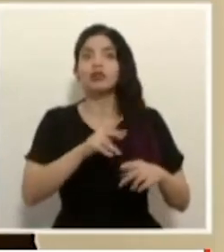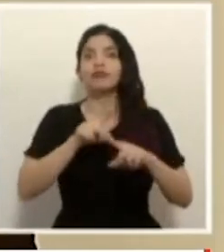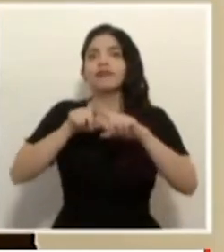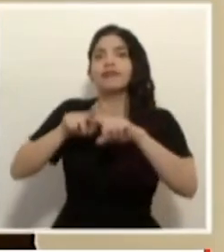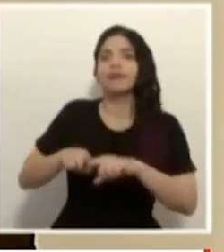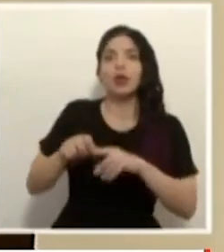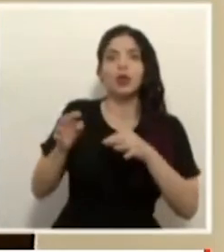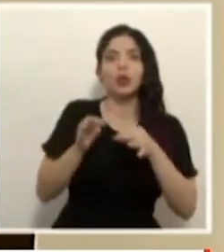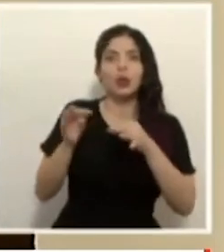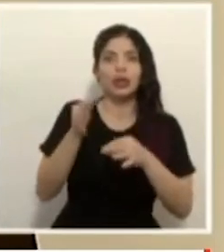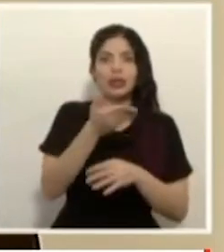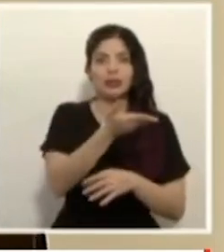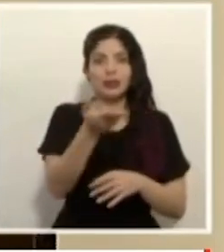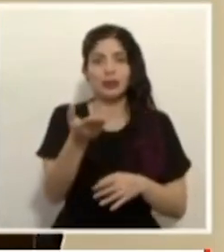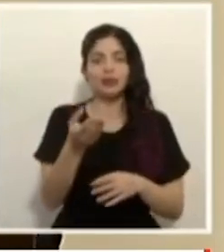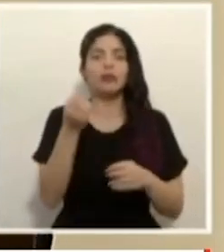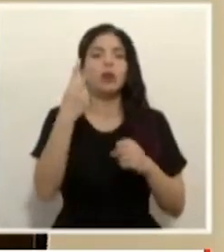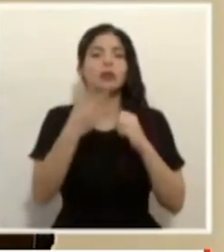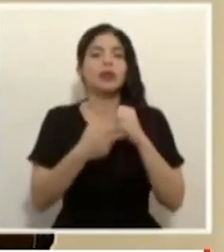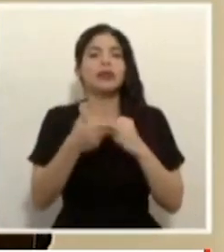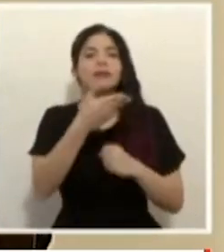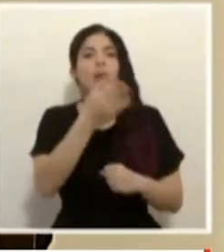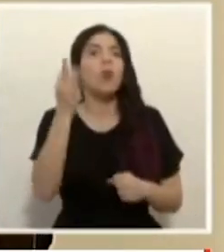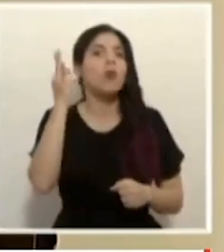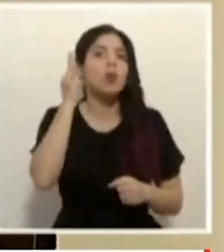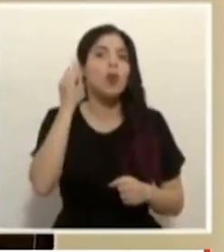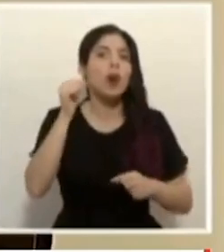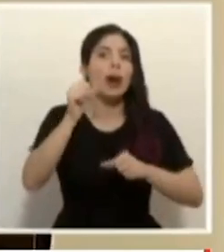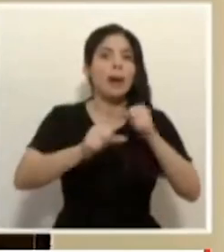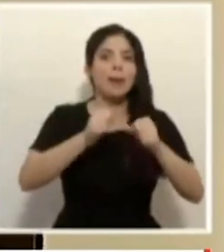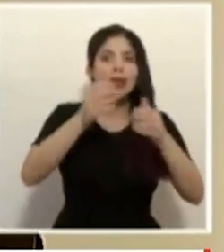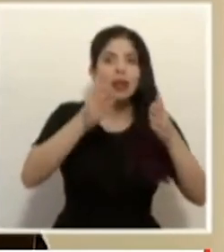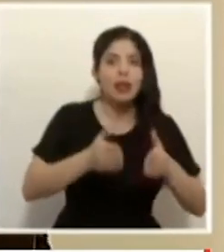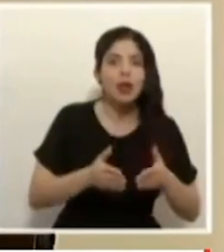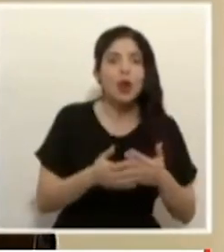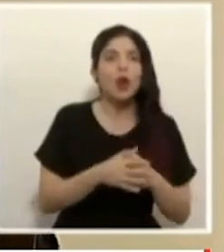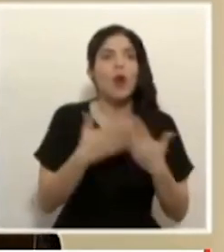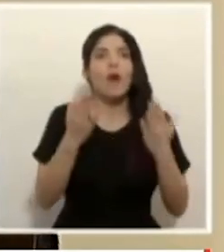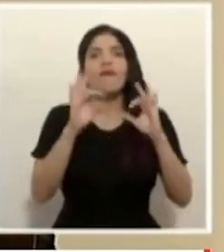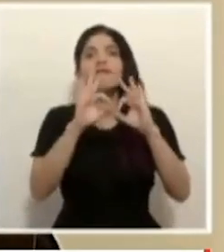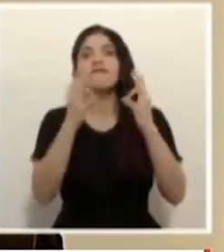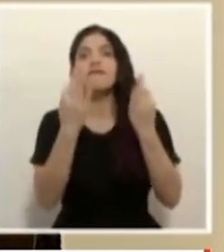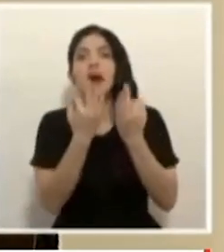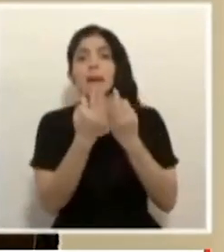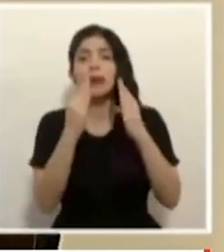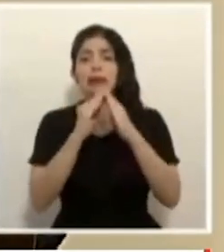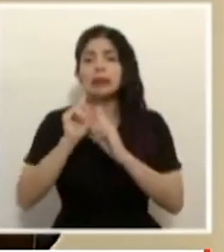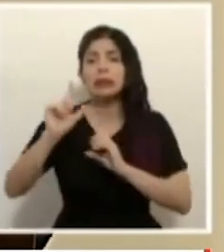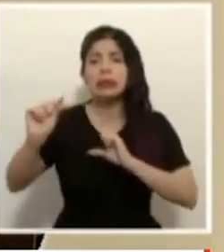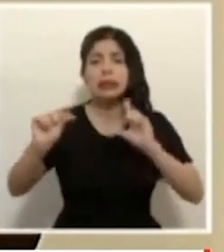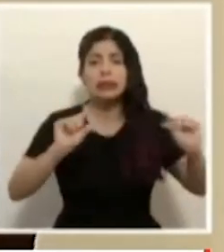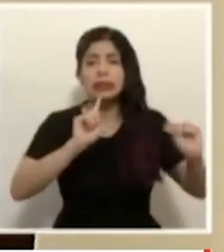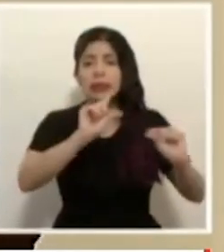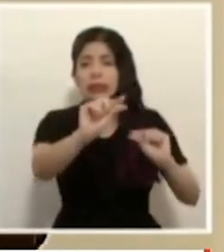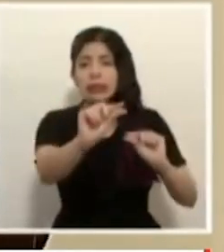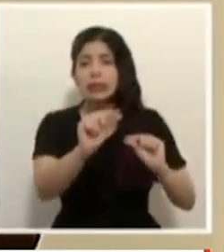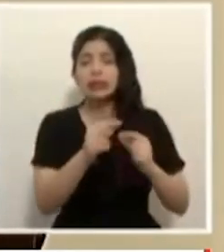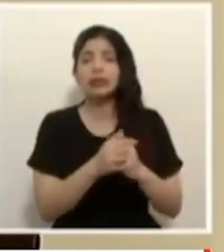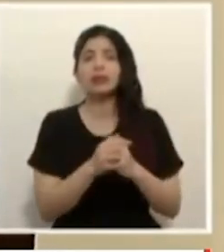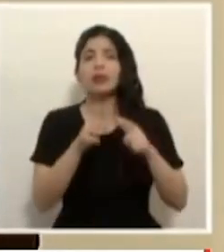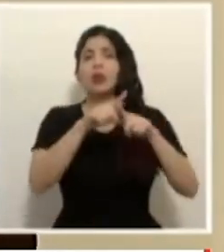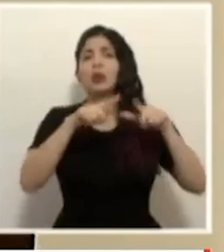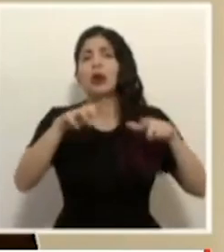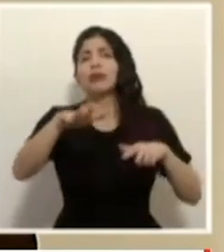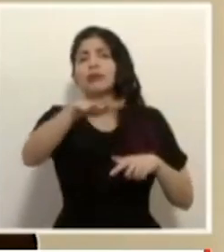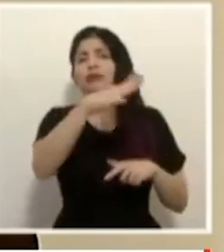En muchos casos hablamos de mujeres emprendedoras, hablamos de familias en comunidades rurales, comunidades rurales con bellezas escénicas